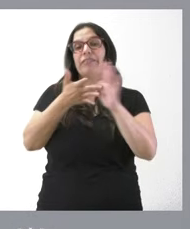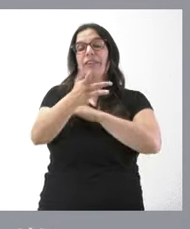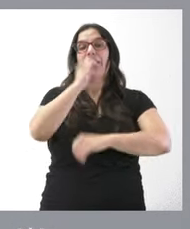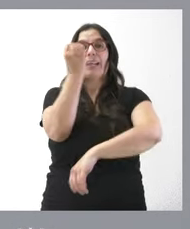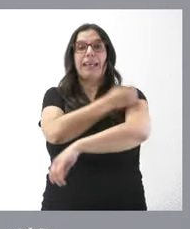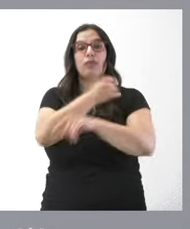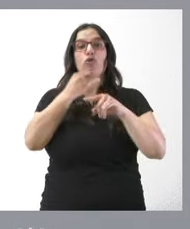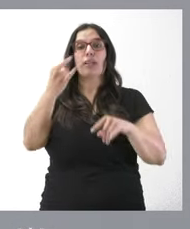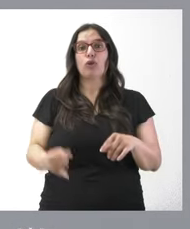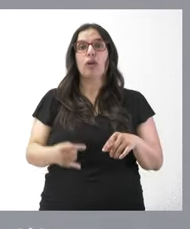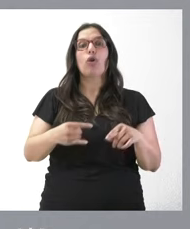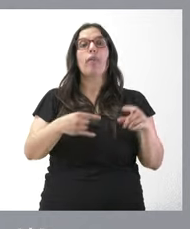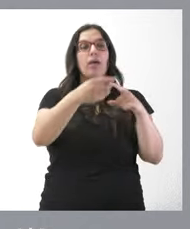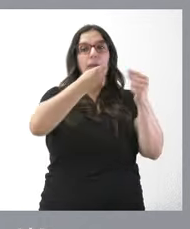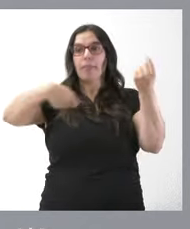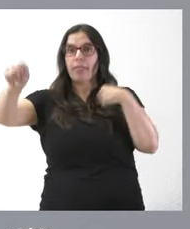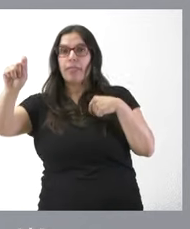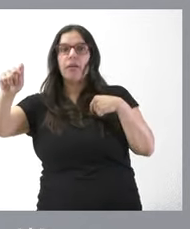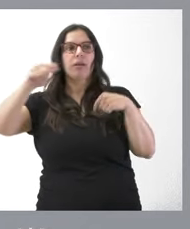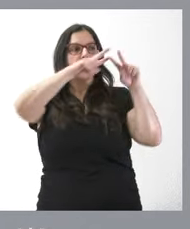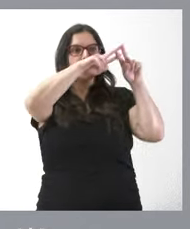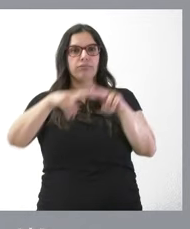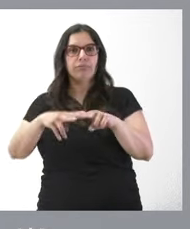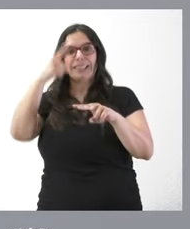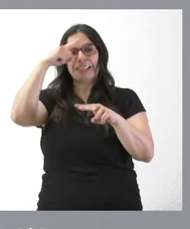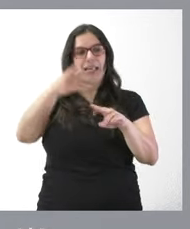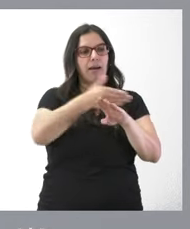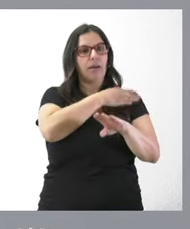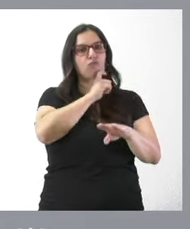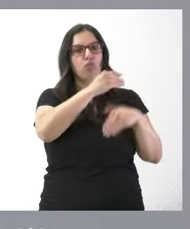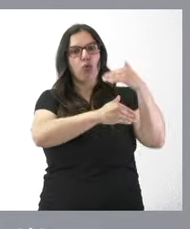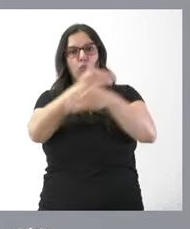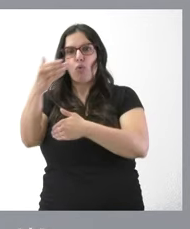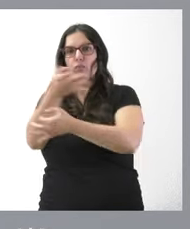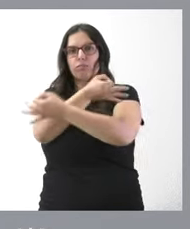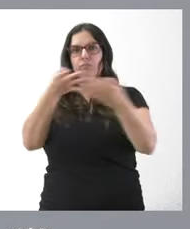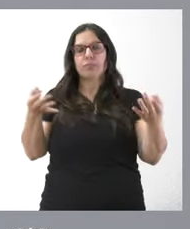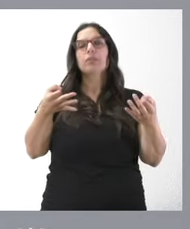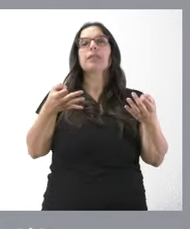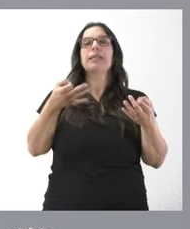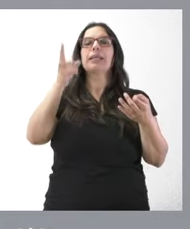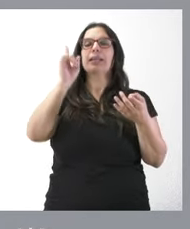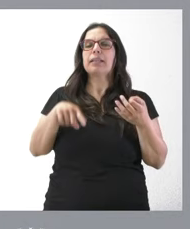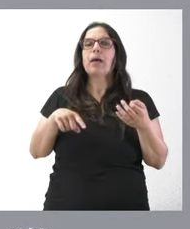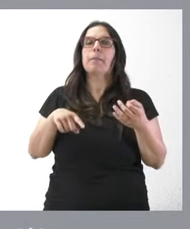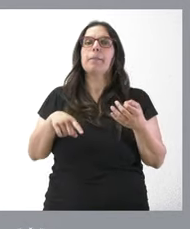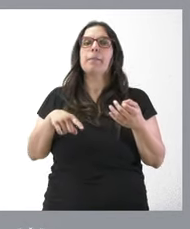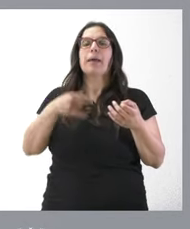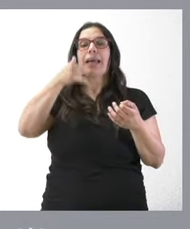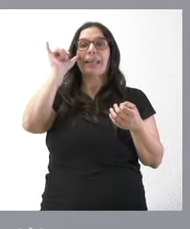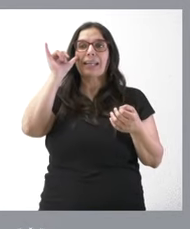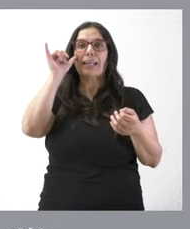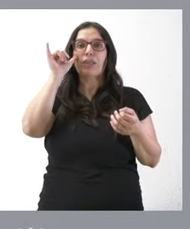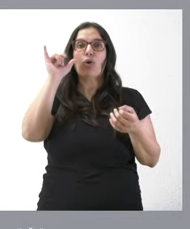realizados en cada producto. Se realiza una trazabilidad previa de todos ellos de manera eficiente y segura y se minimiza el riesgo de